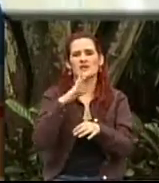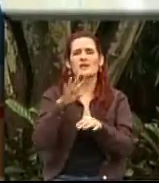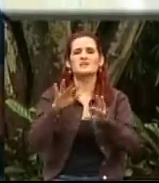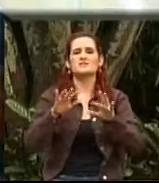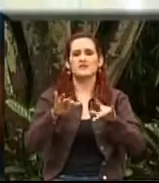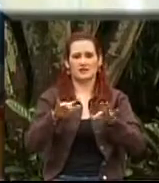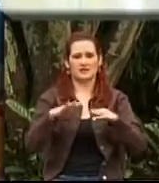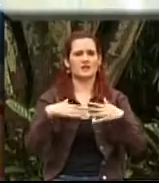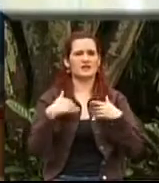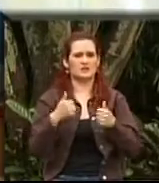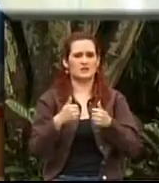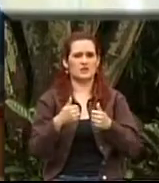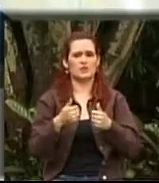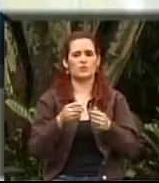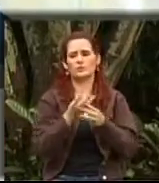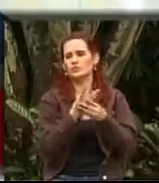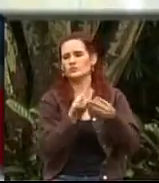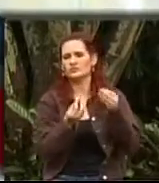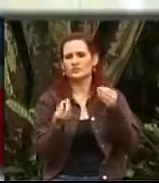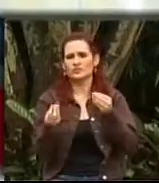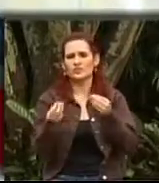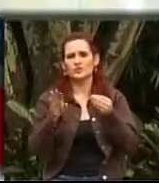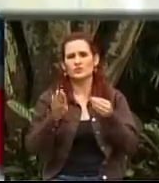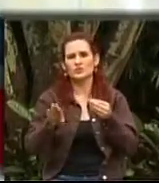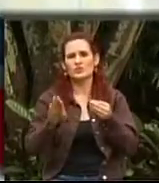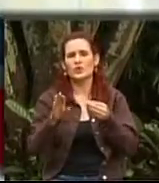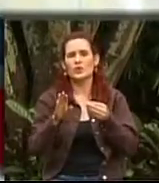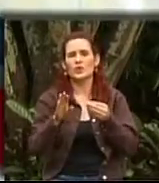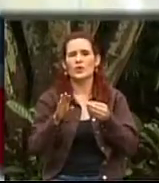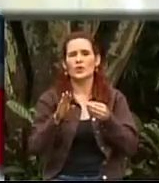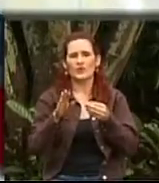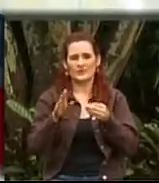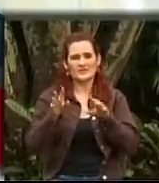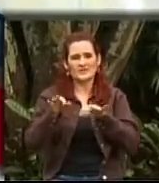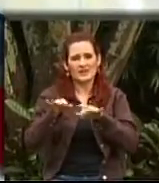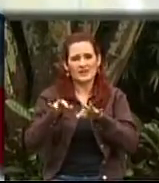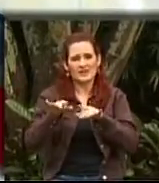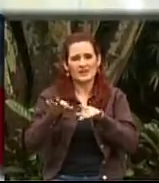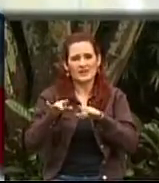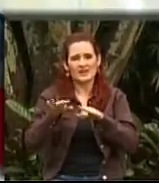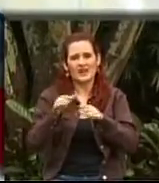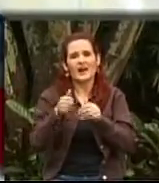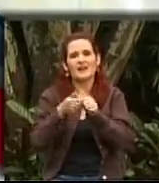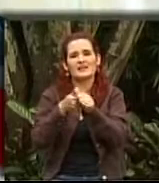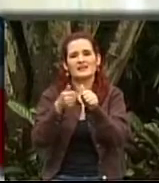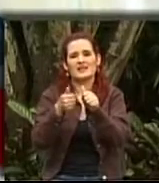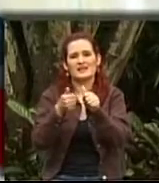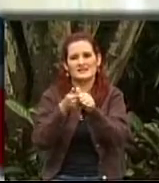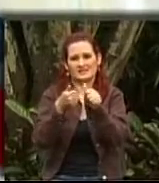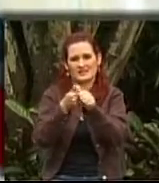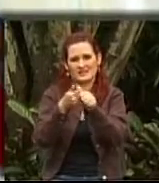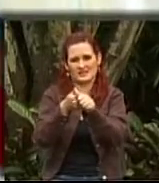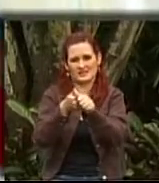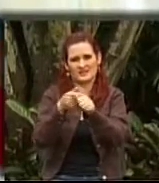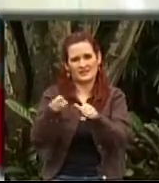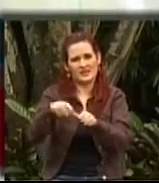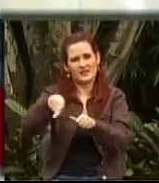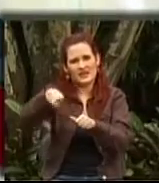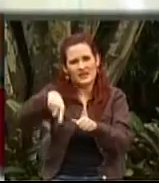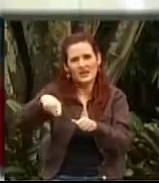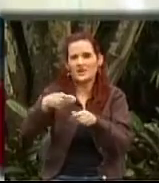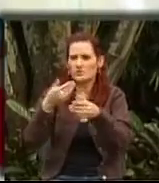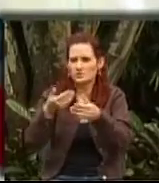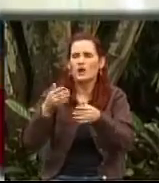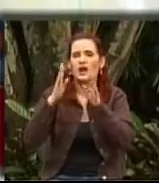Salud, que tiene una subsecretaría y es la subsecretaría de aseguramiento. En este lado, pues, les dan a todas las personas como la indicación